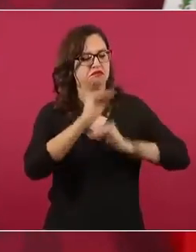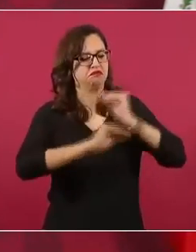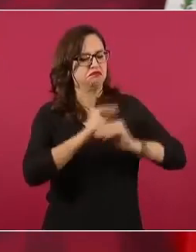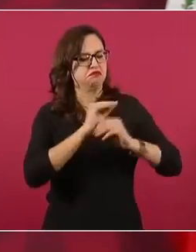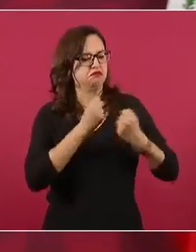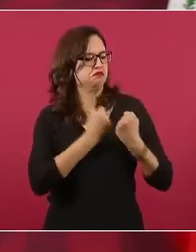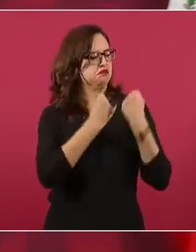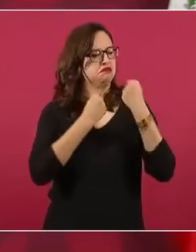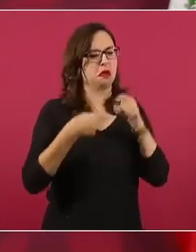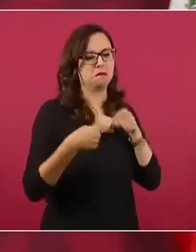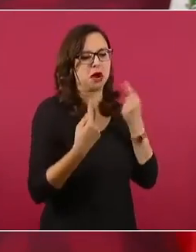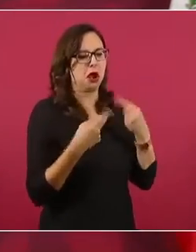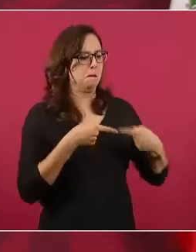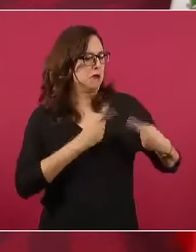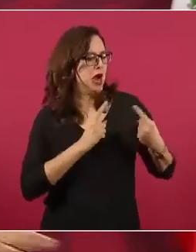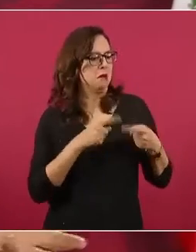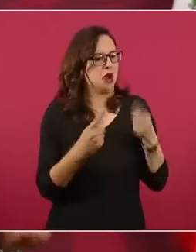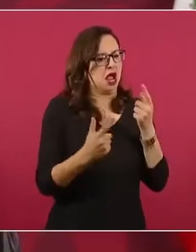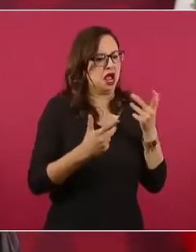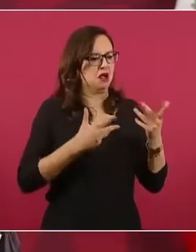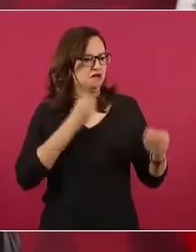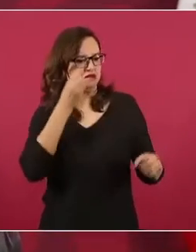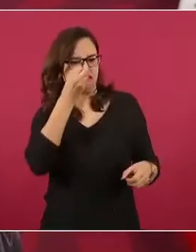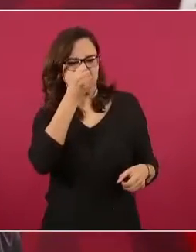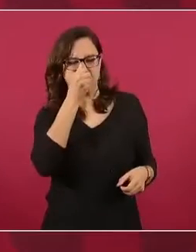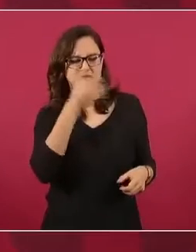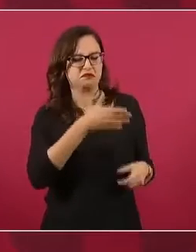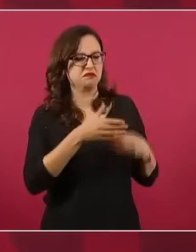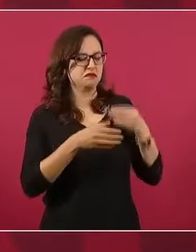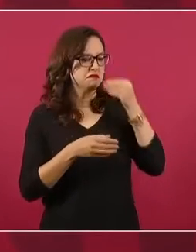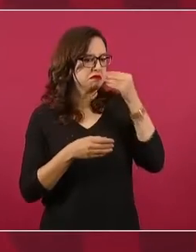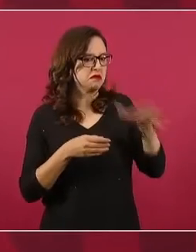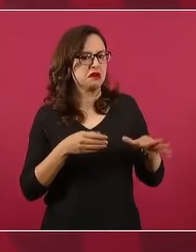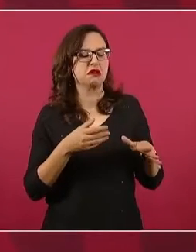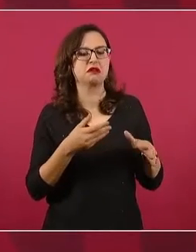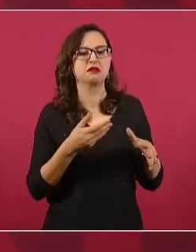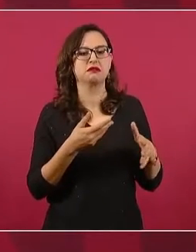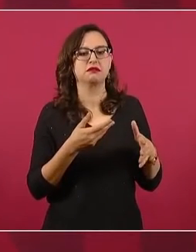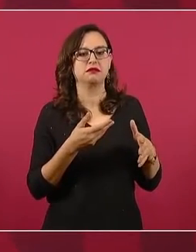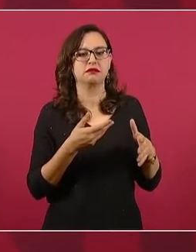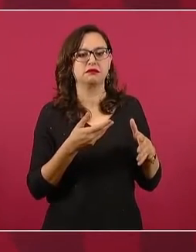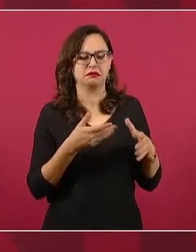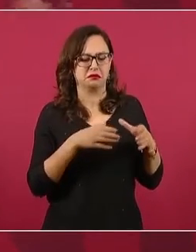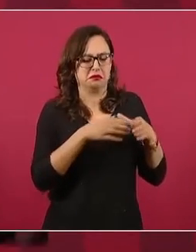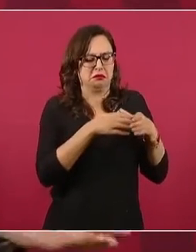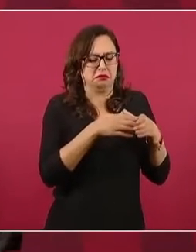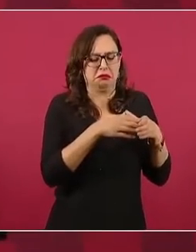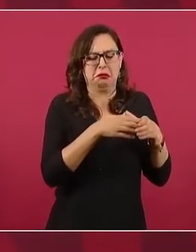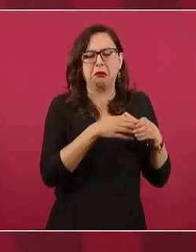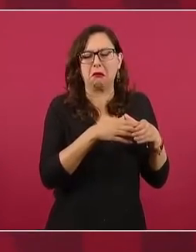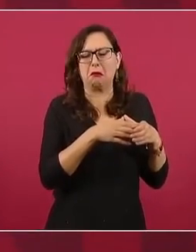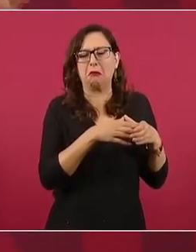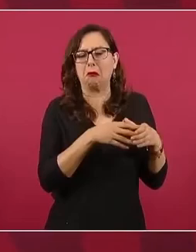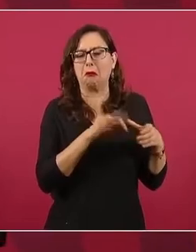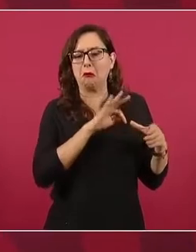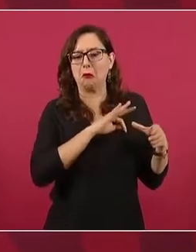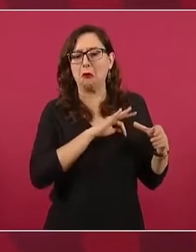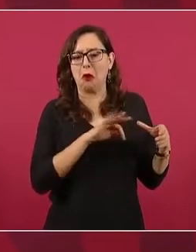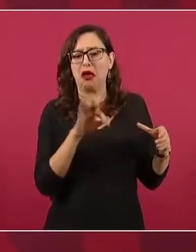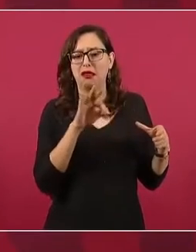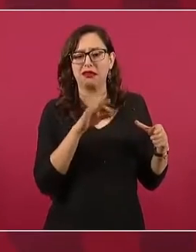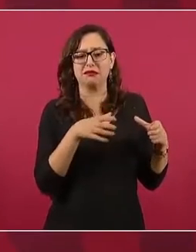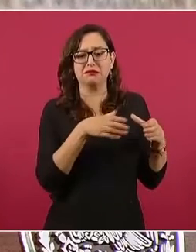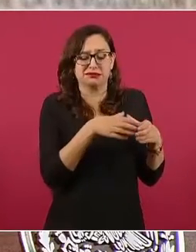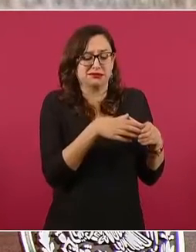pero al final quien va a decidir es el pueblo,